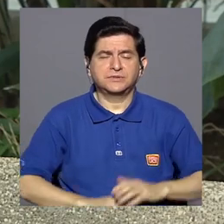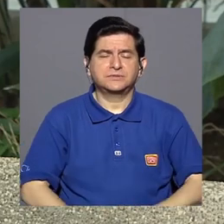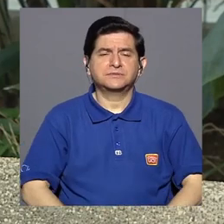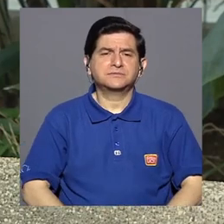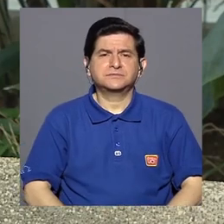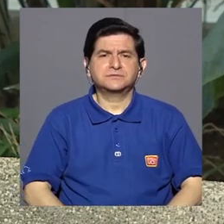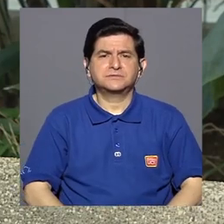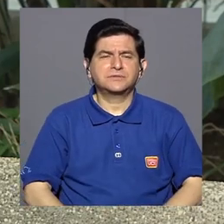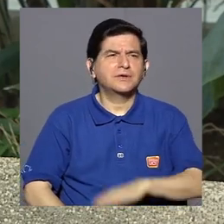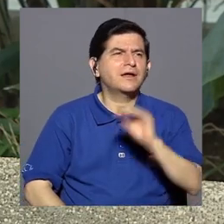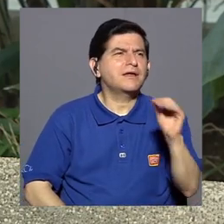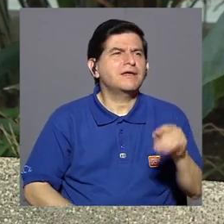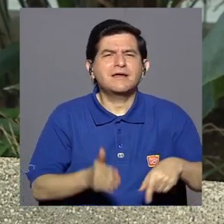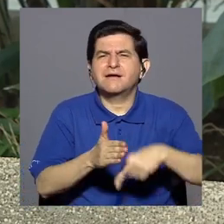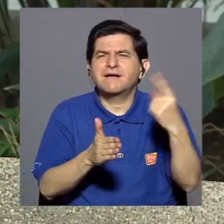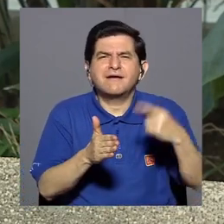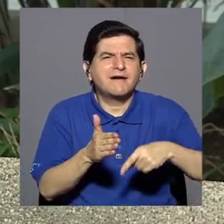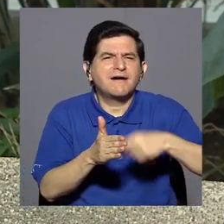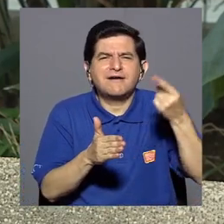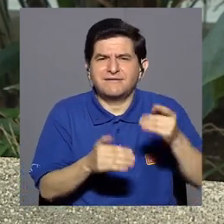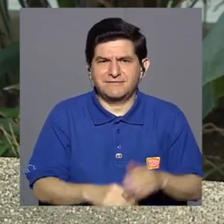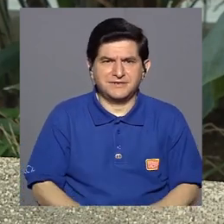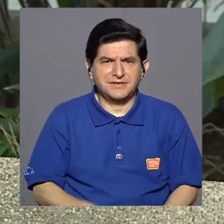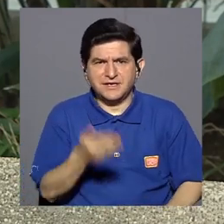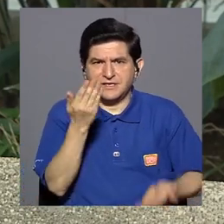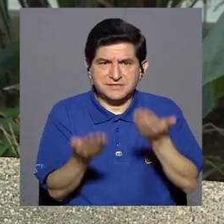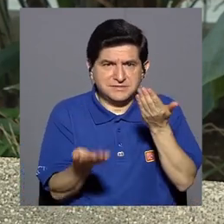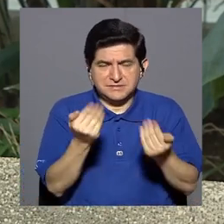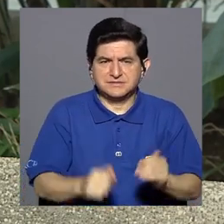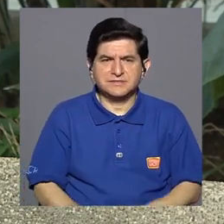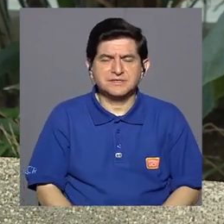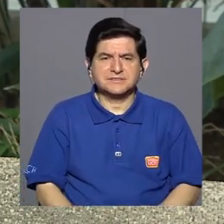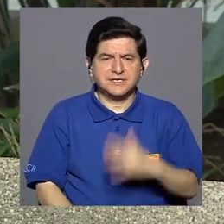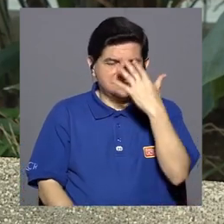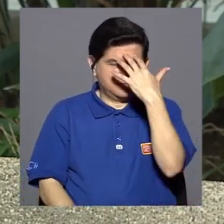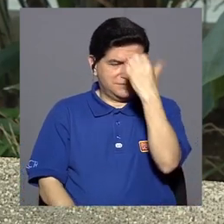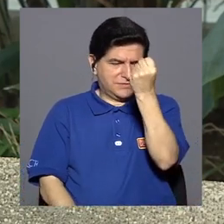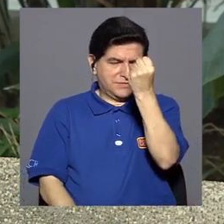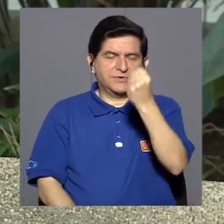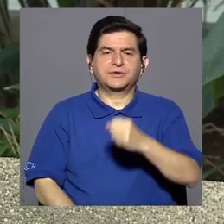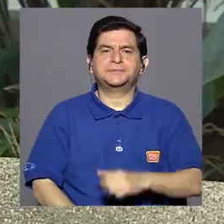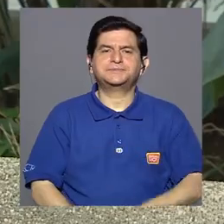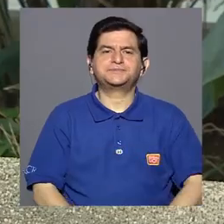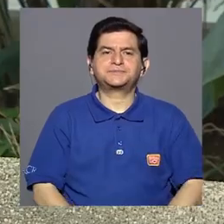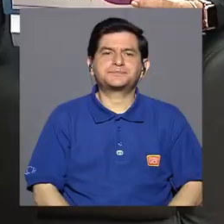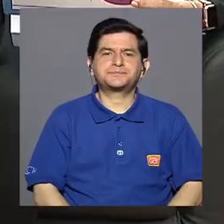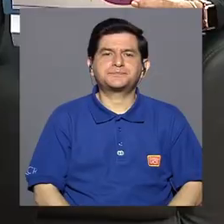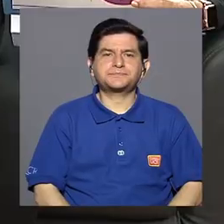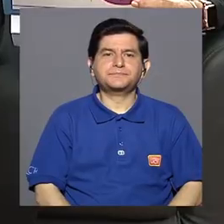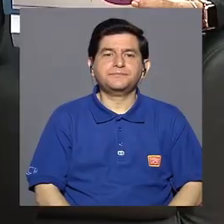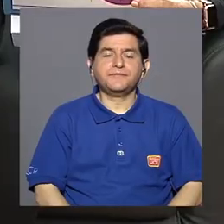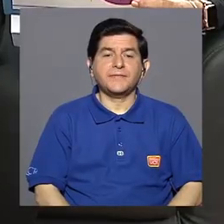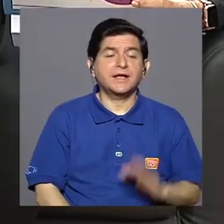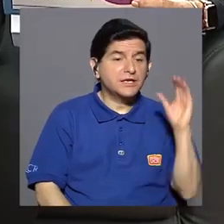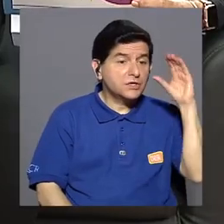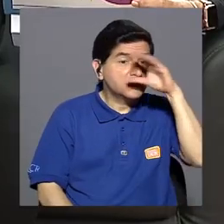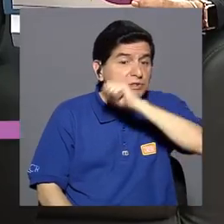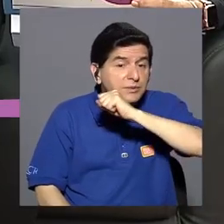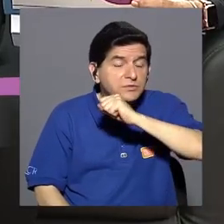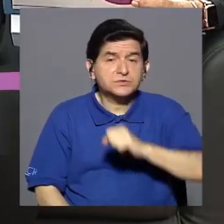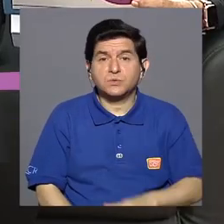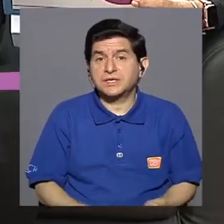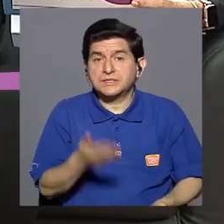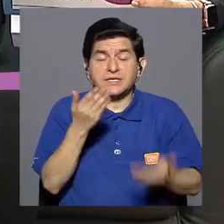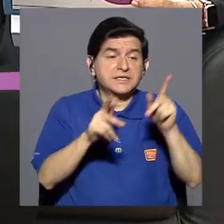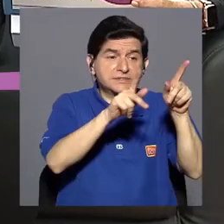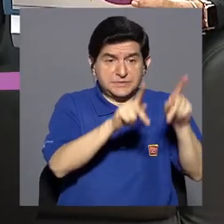y en algunos otros aspectos como incluso también la memoria, ¿verdad? Lo notamos